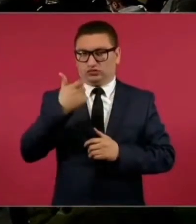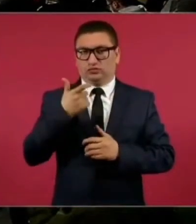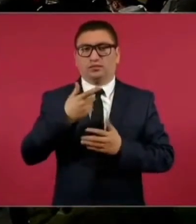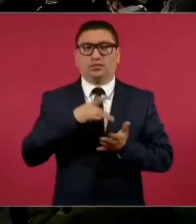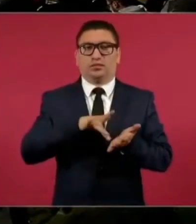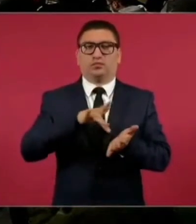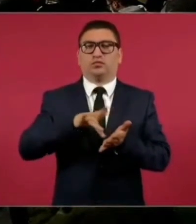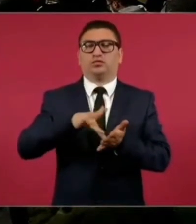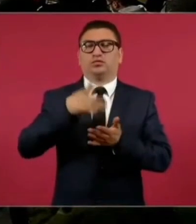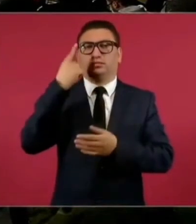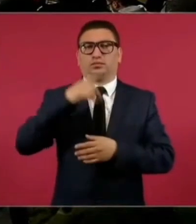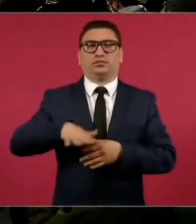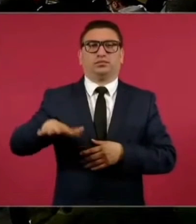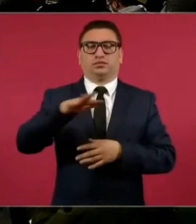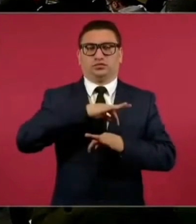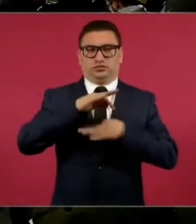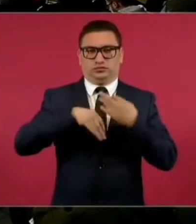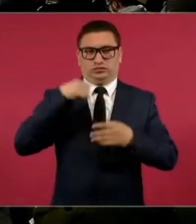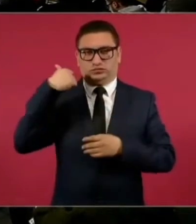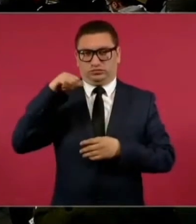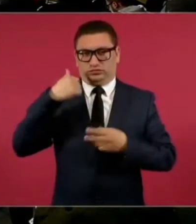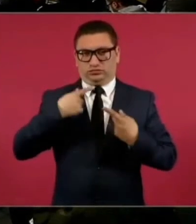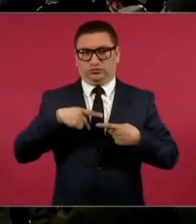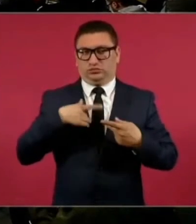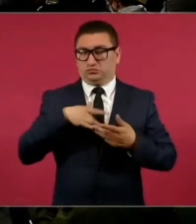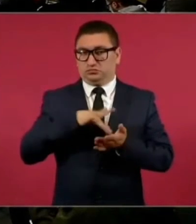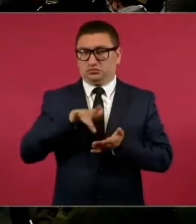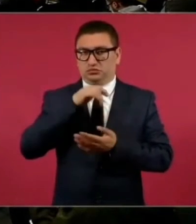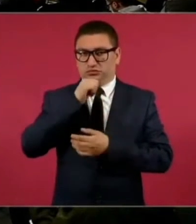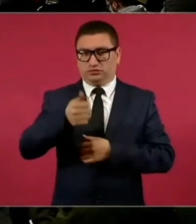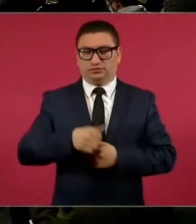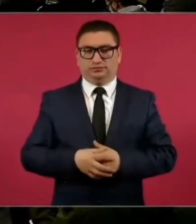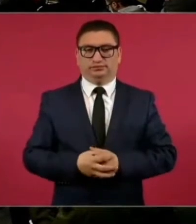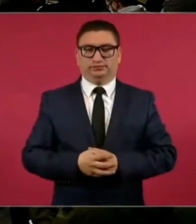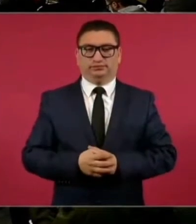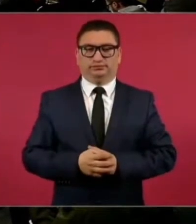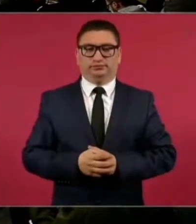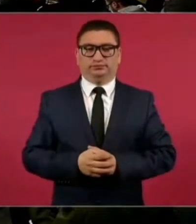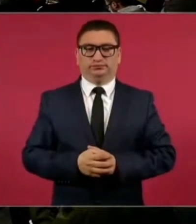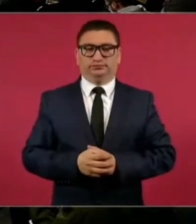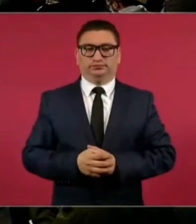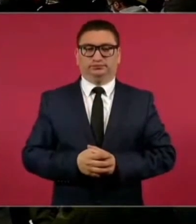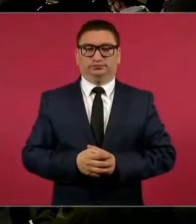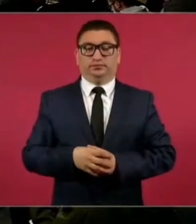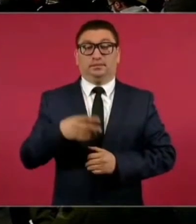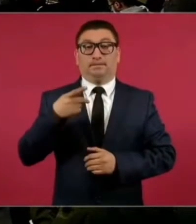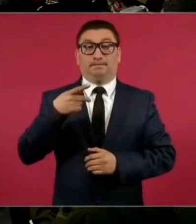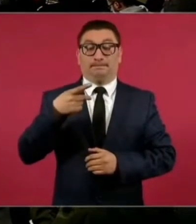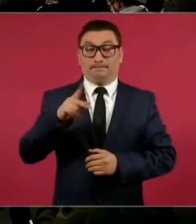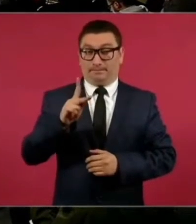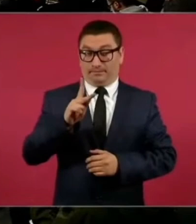damnificados de Acapulco, pero que además,